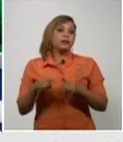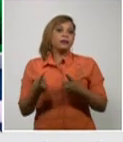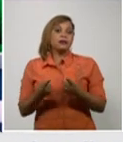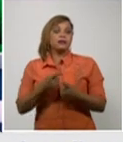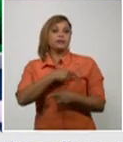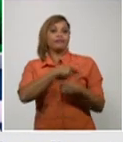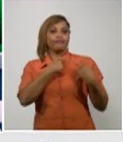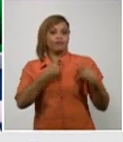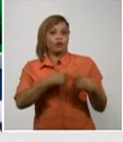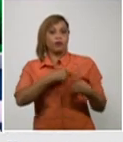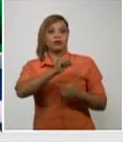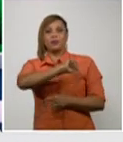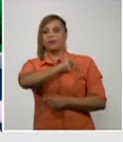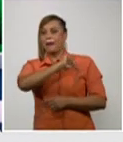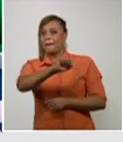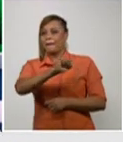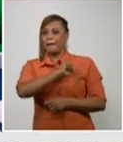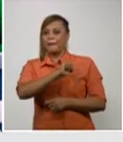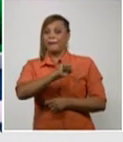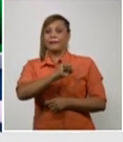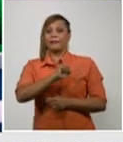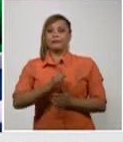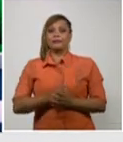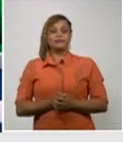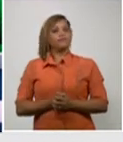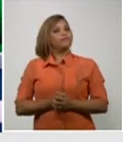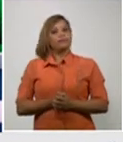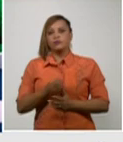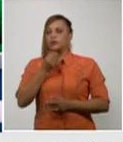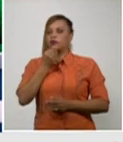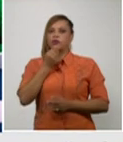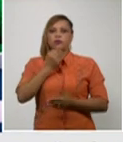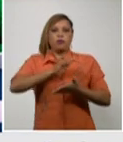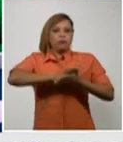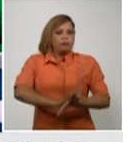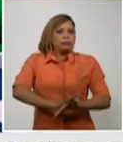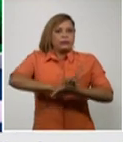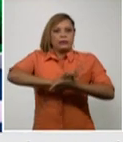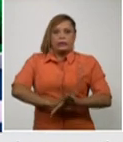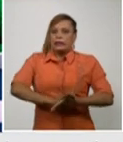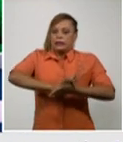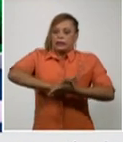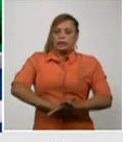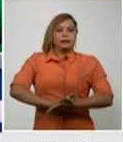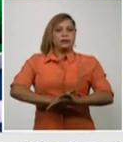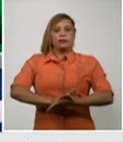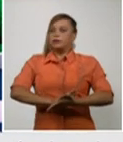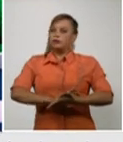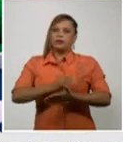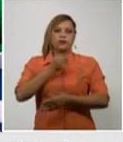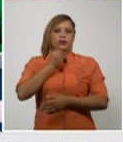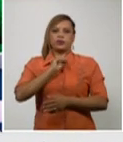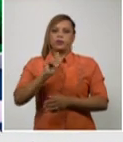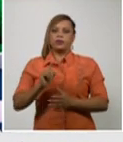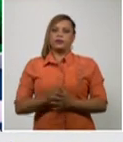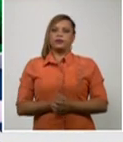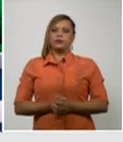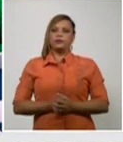cardíaca que no fue posible su reanimación mediante las maniobras que se aplicaron.